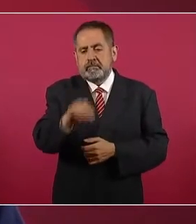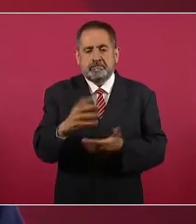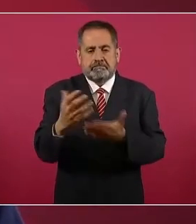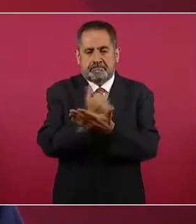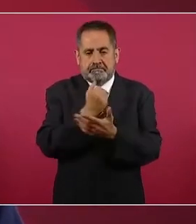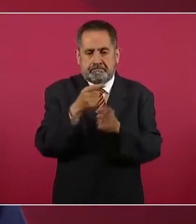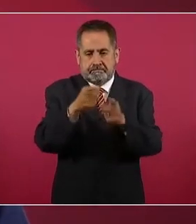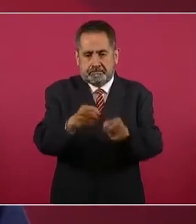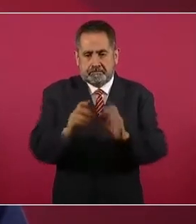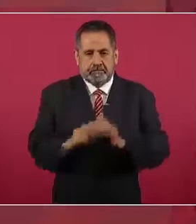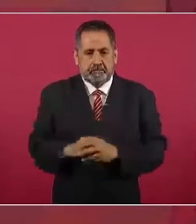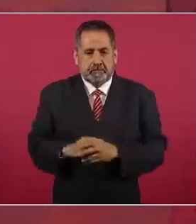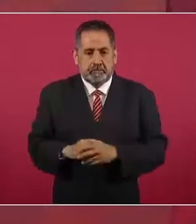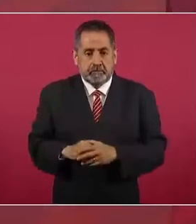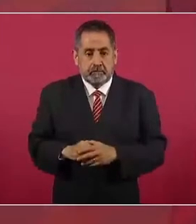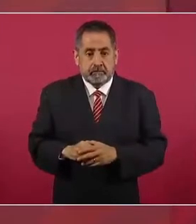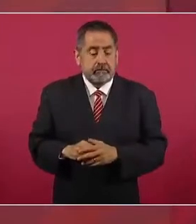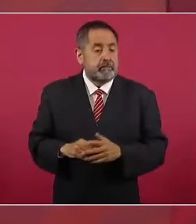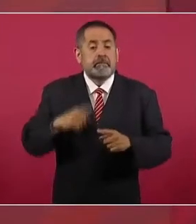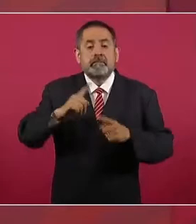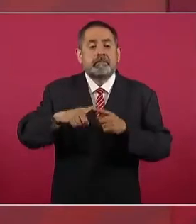del primer banco,